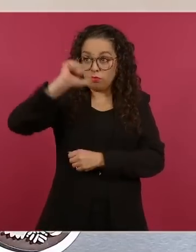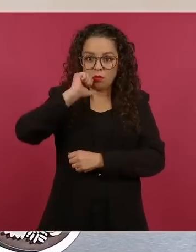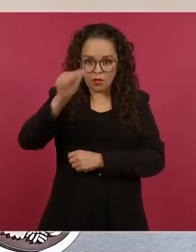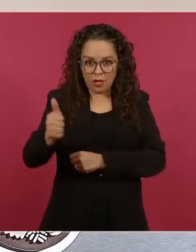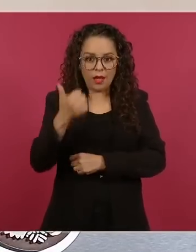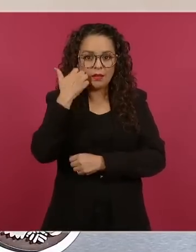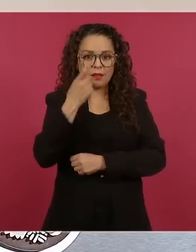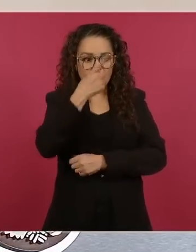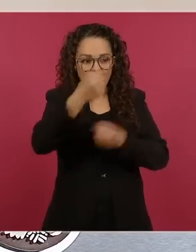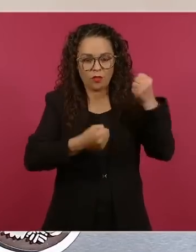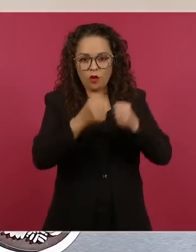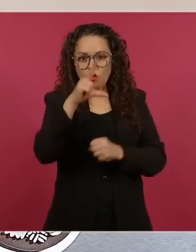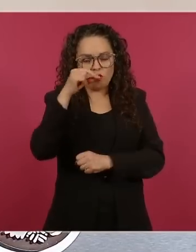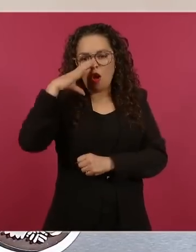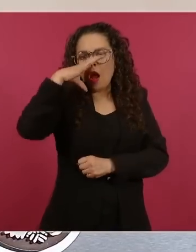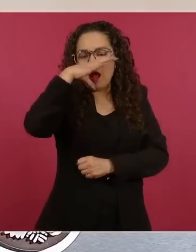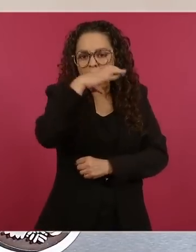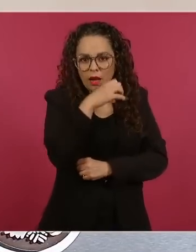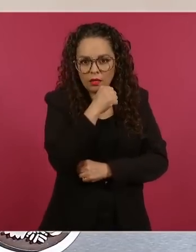parado.